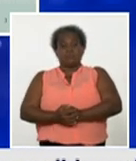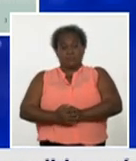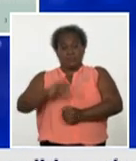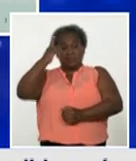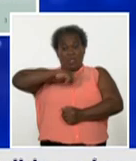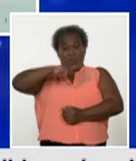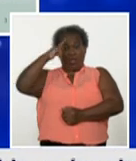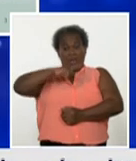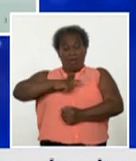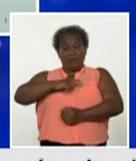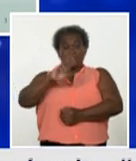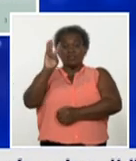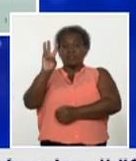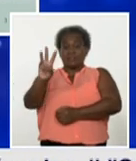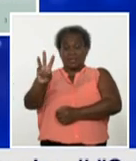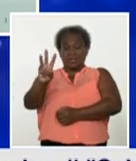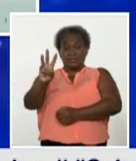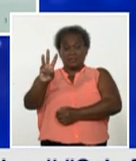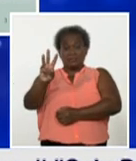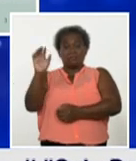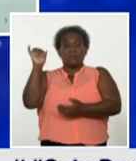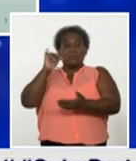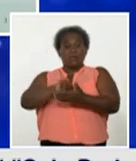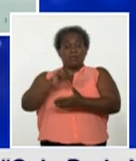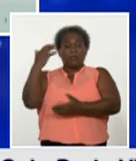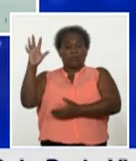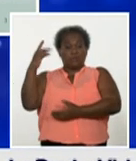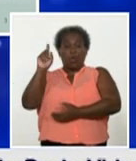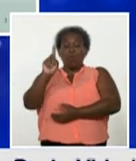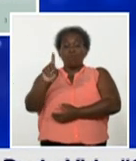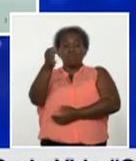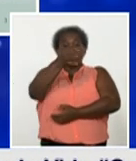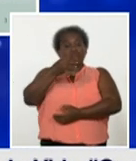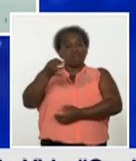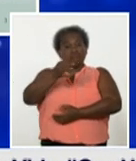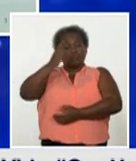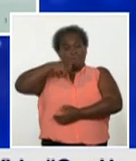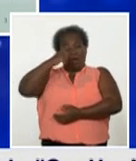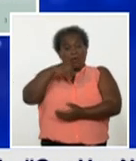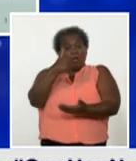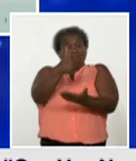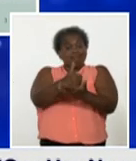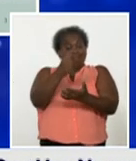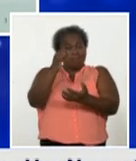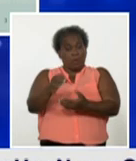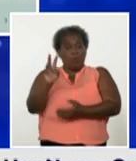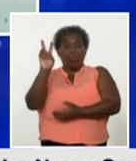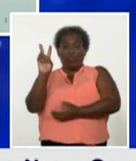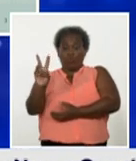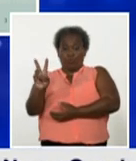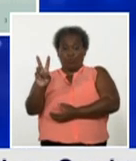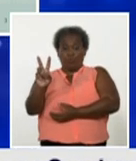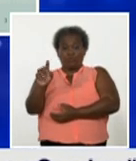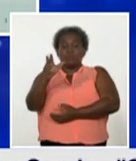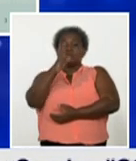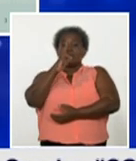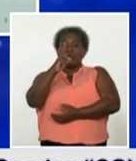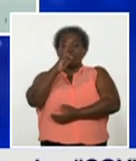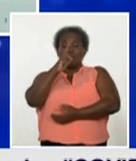Ávila tres casos importados uno del municipio de Ciego de Ávila y dos de Ciro Redondo